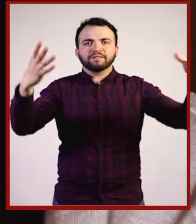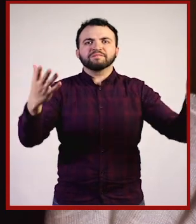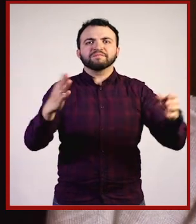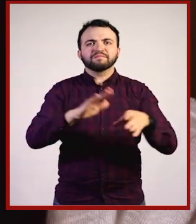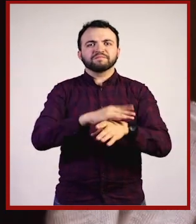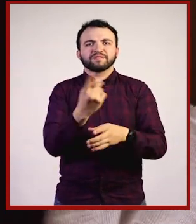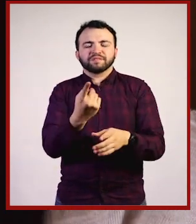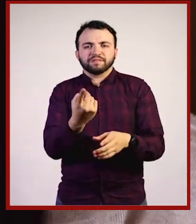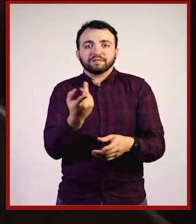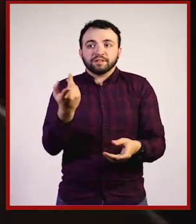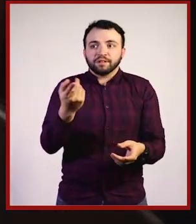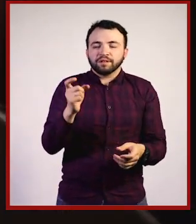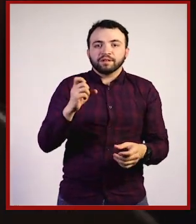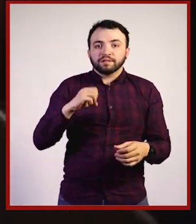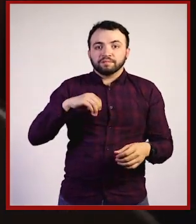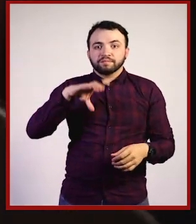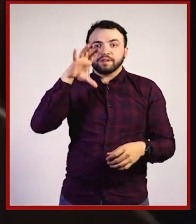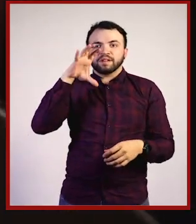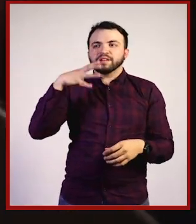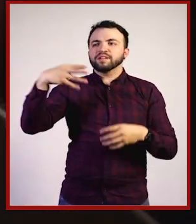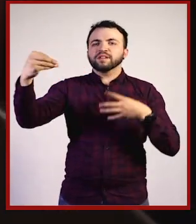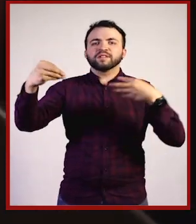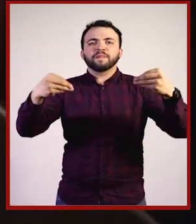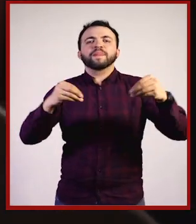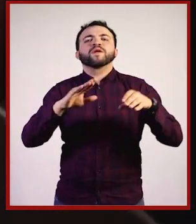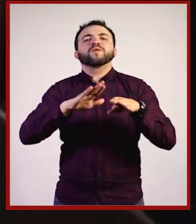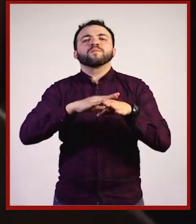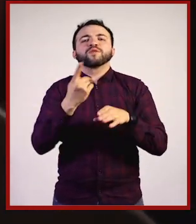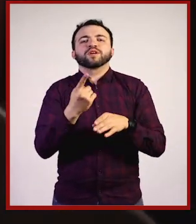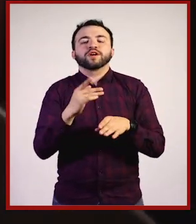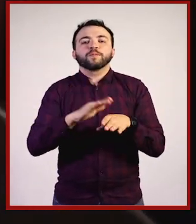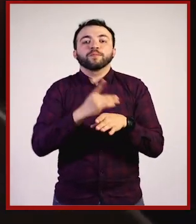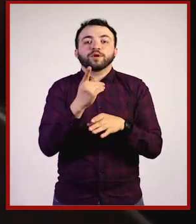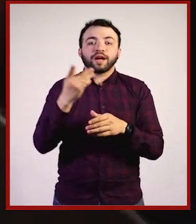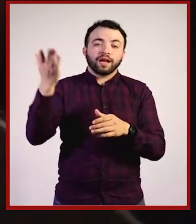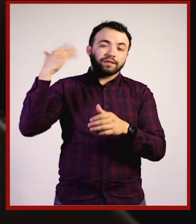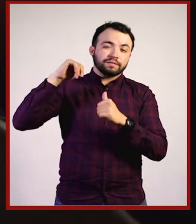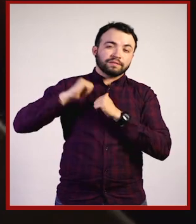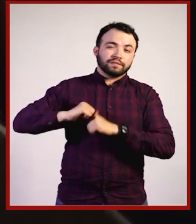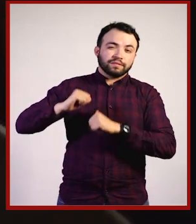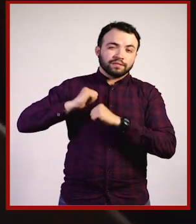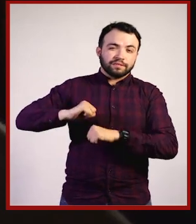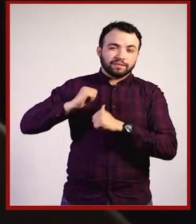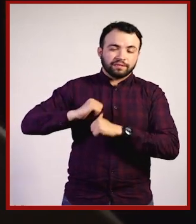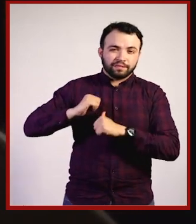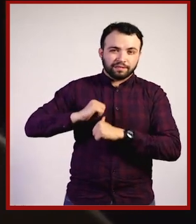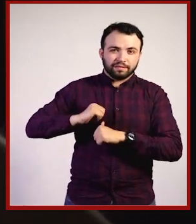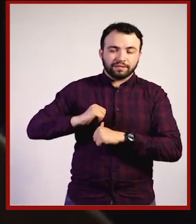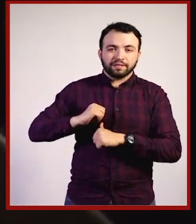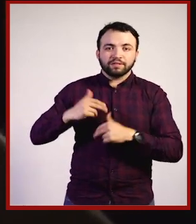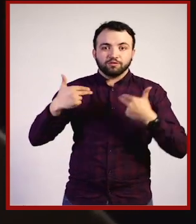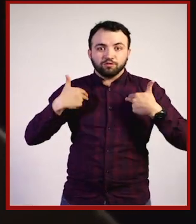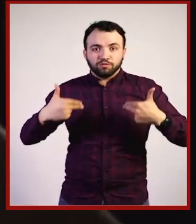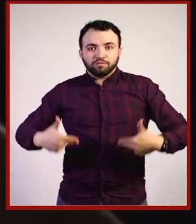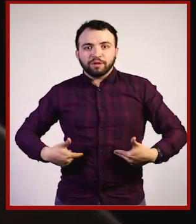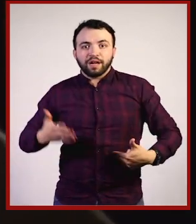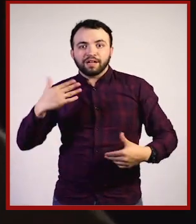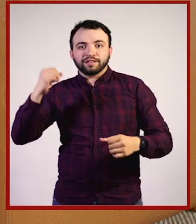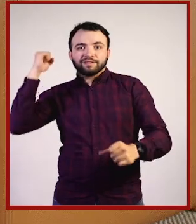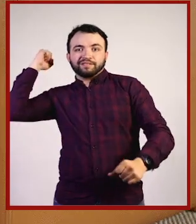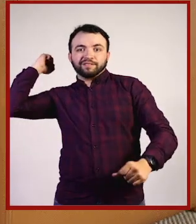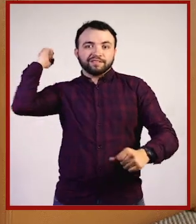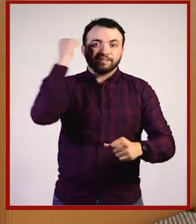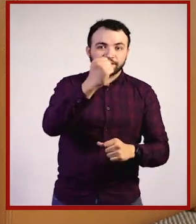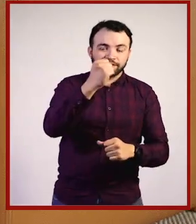que el bostezo es contagioso porque el ser humano era un cazador y salía a cazar a la misma hora. Por lo tanto, todos se tenían